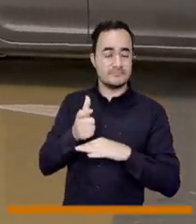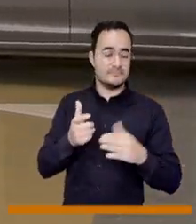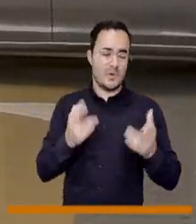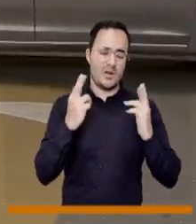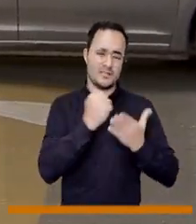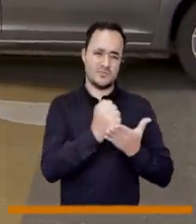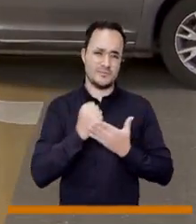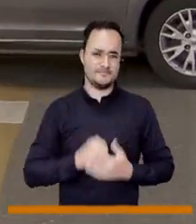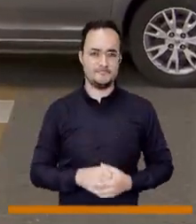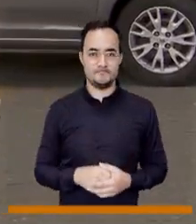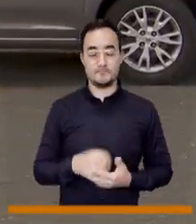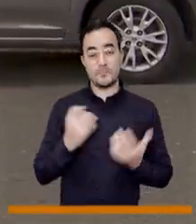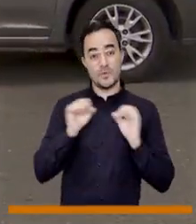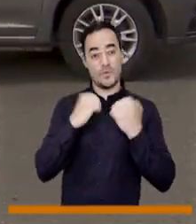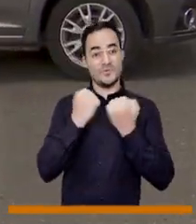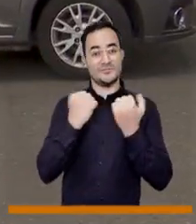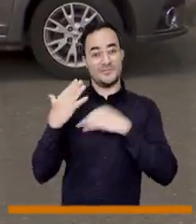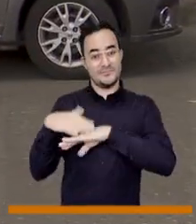pendiente.